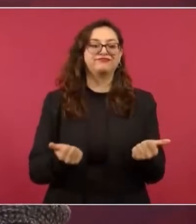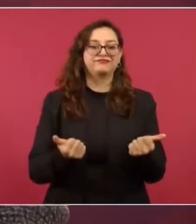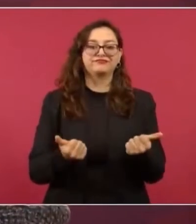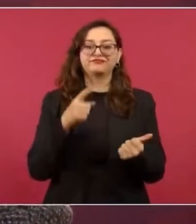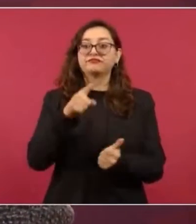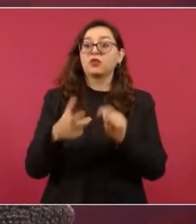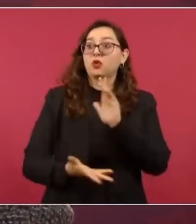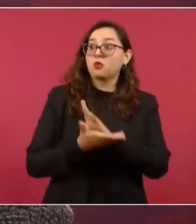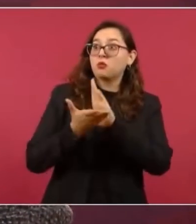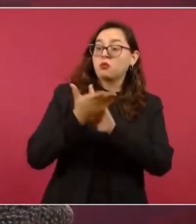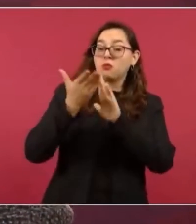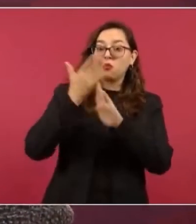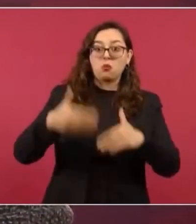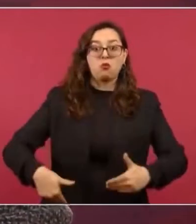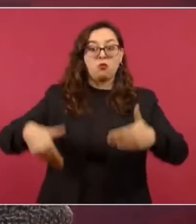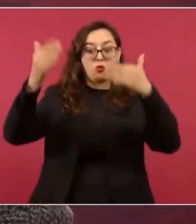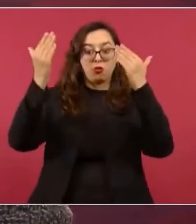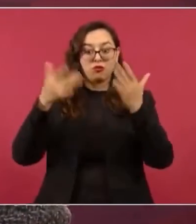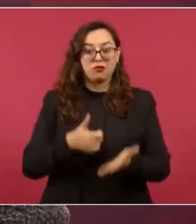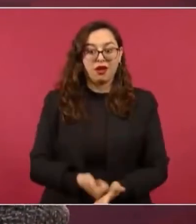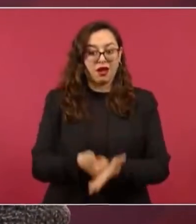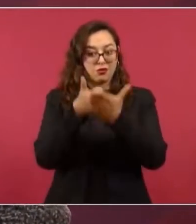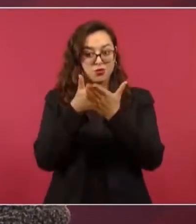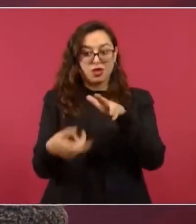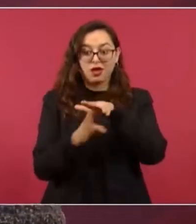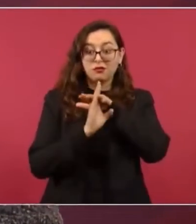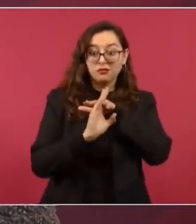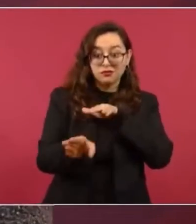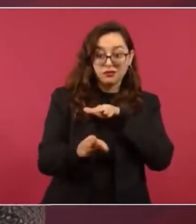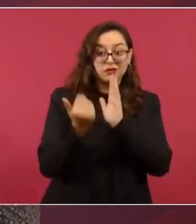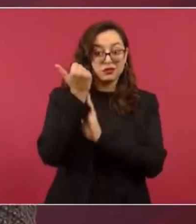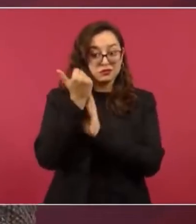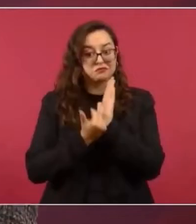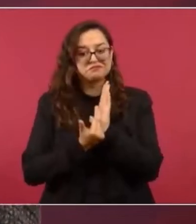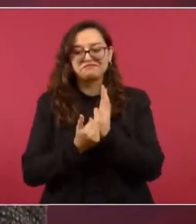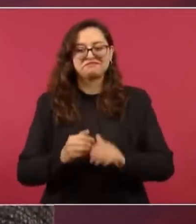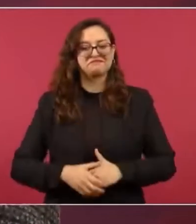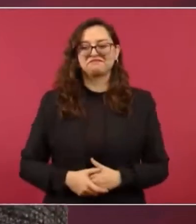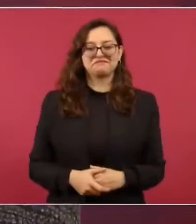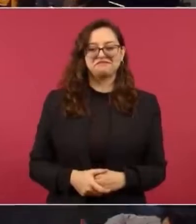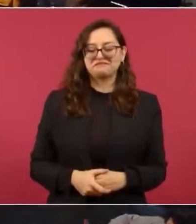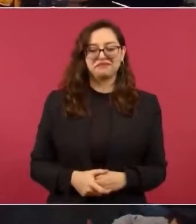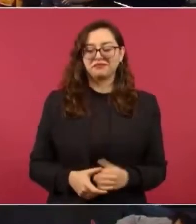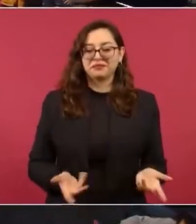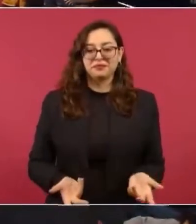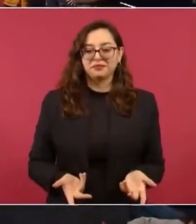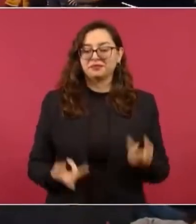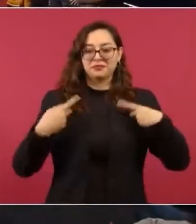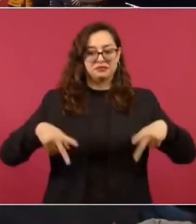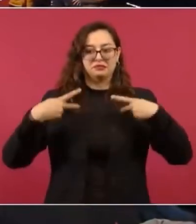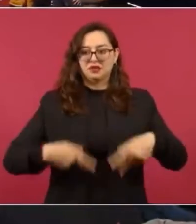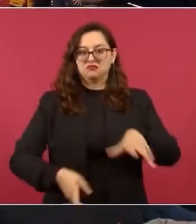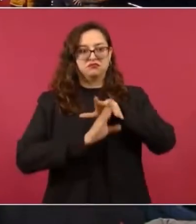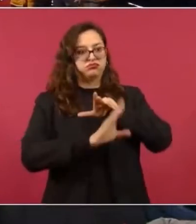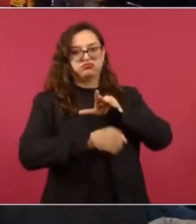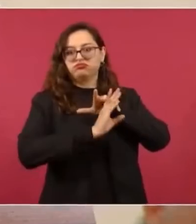migratorio. Hay que atender las causas, ya